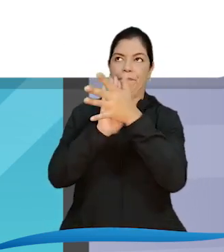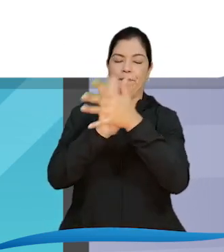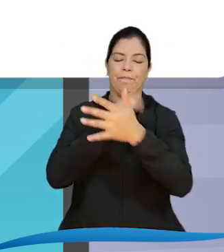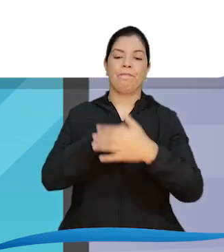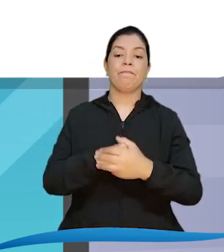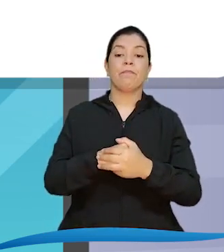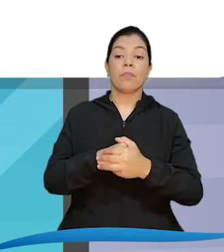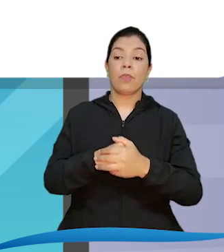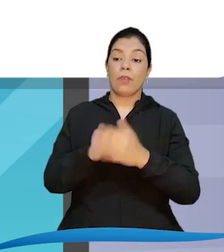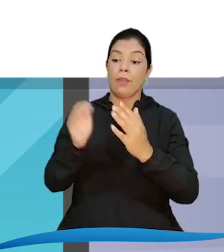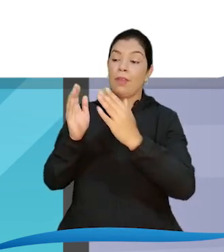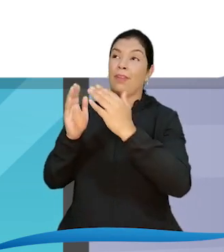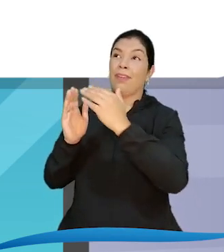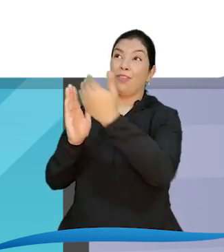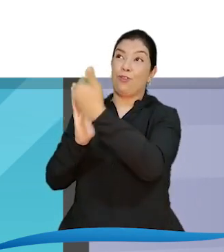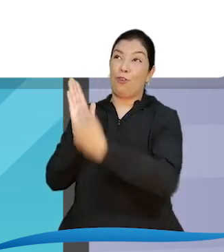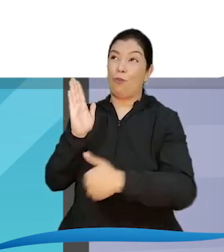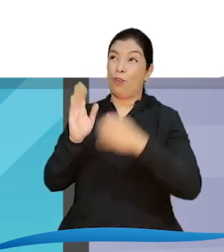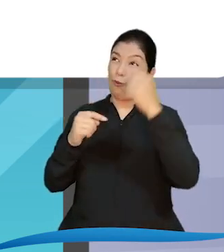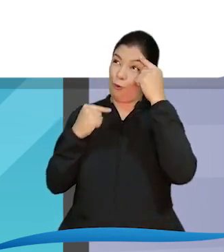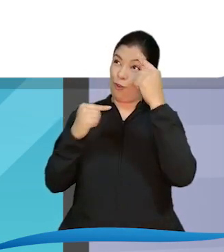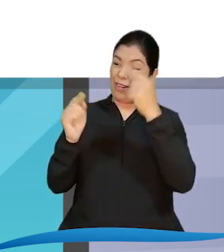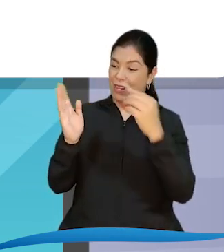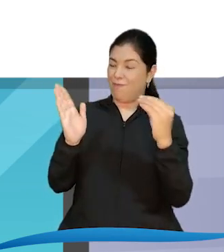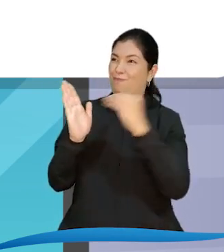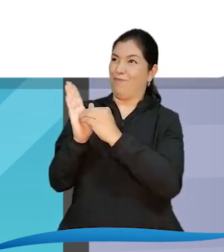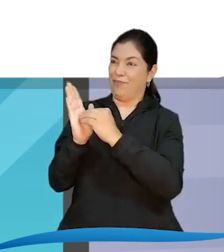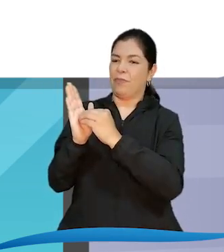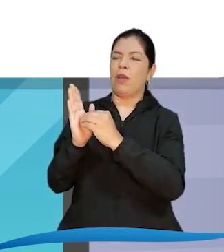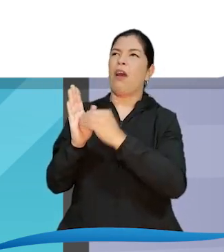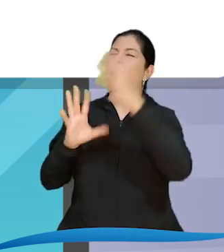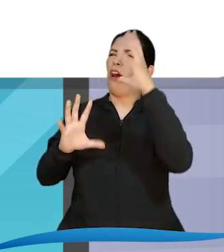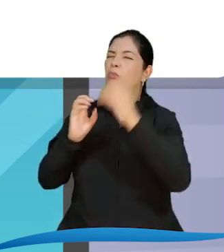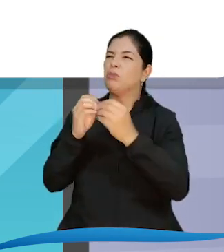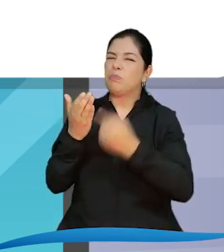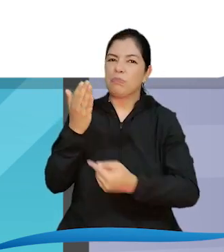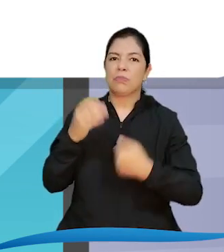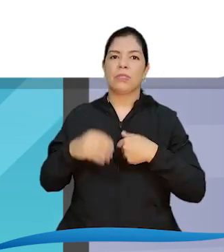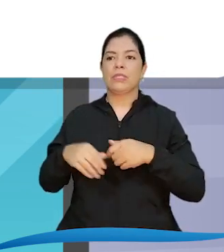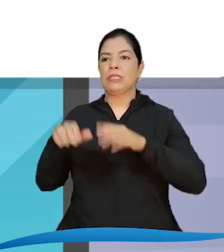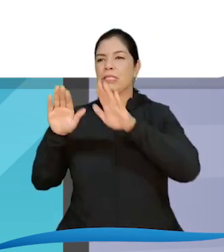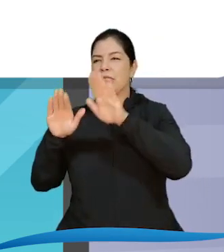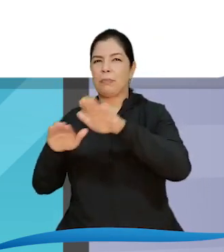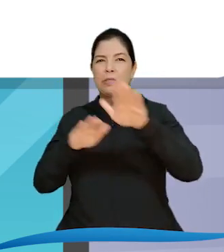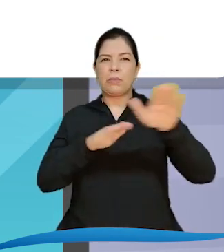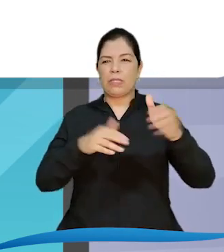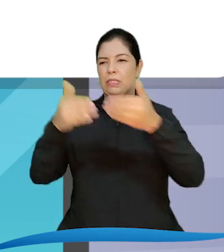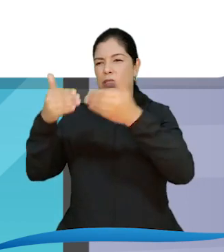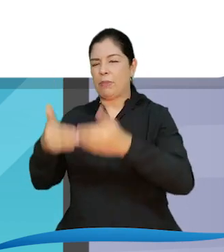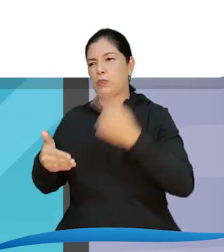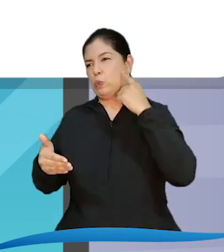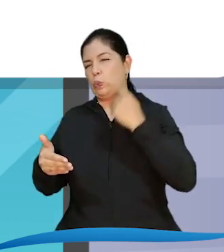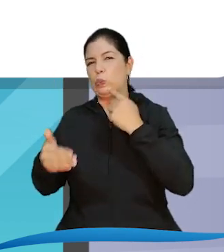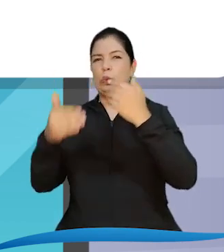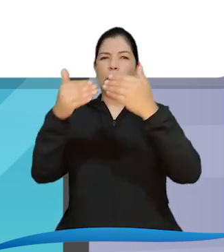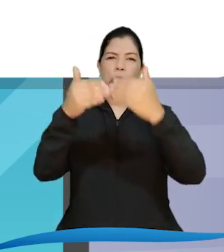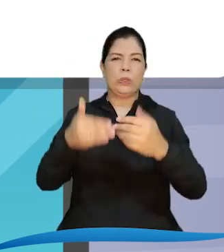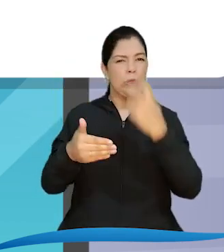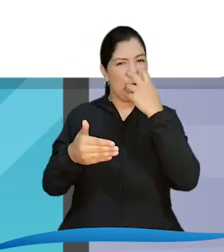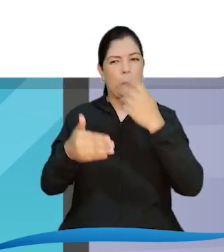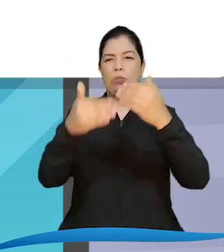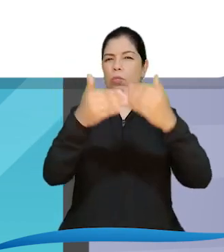definió que la elección de los representantes de cada una de las categorías de discapacidad Y del representante de personas